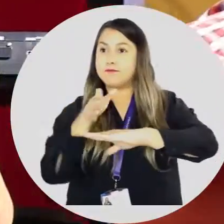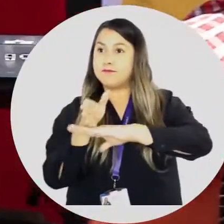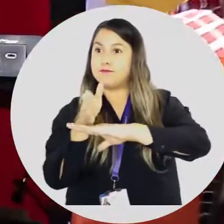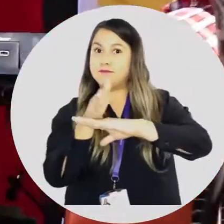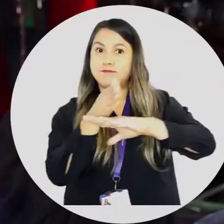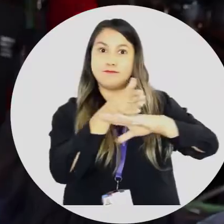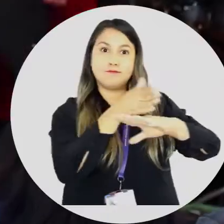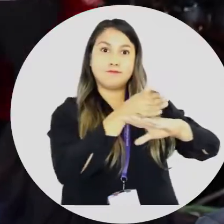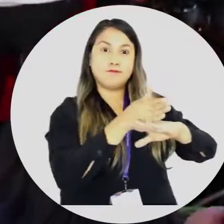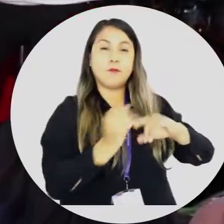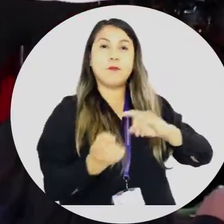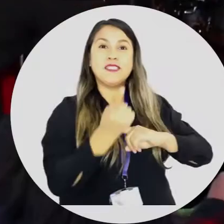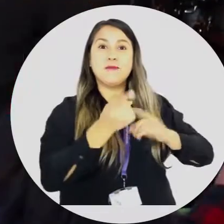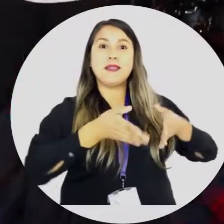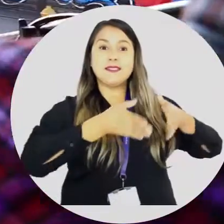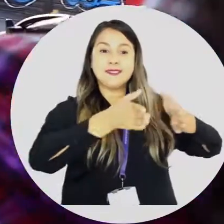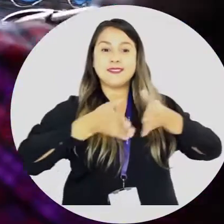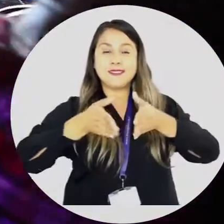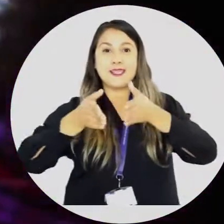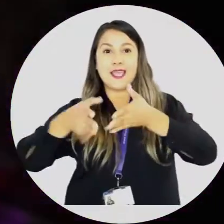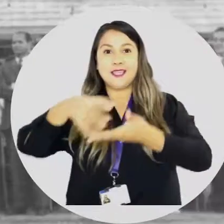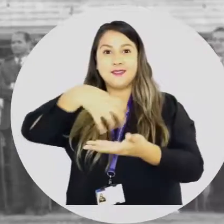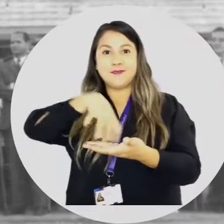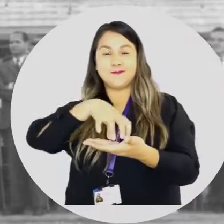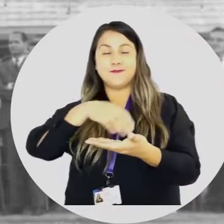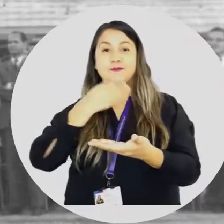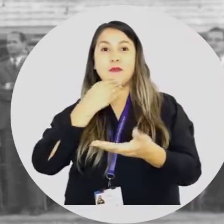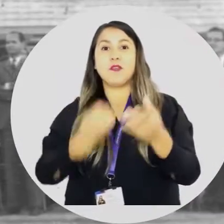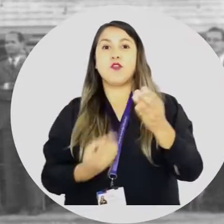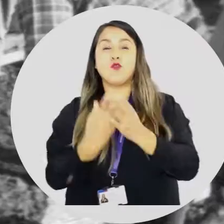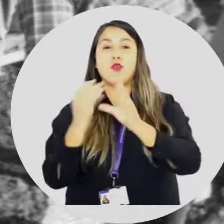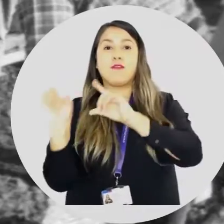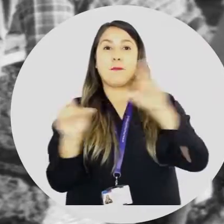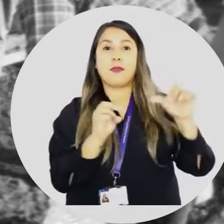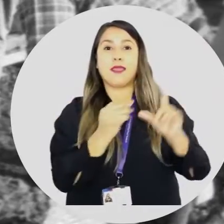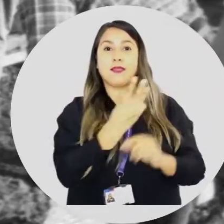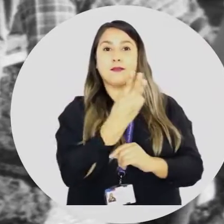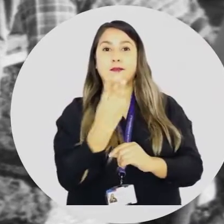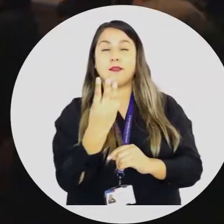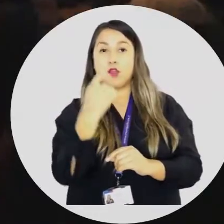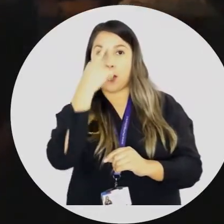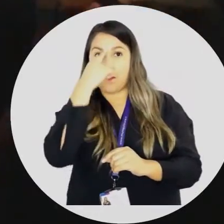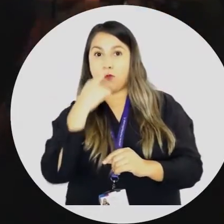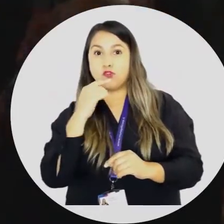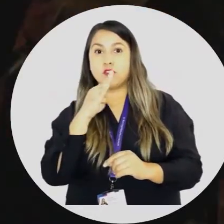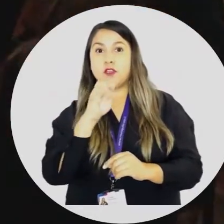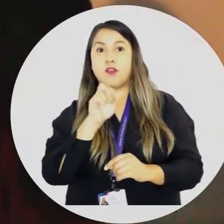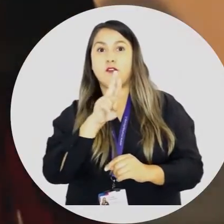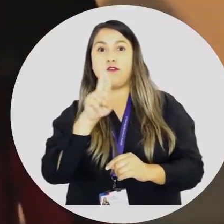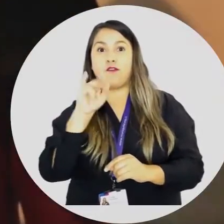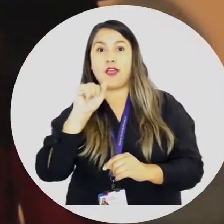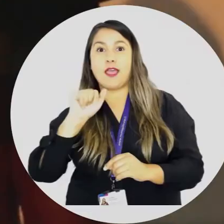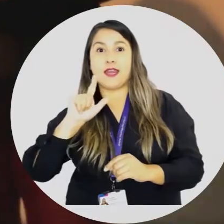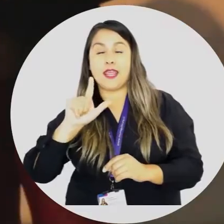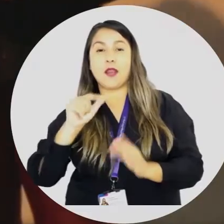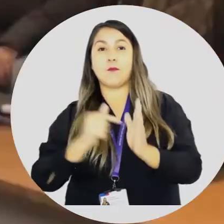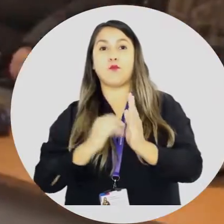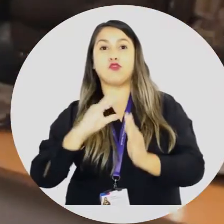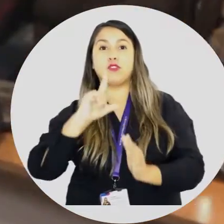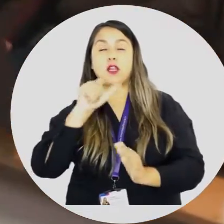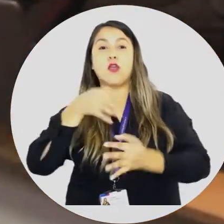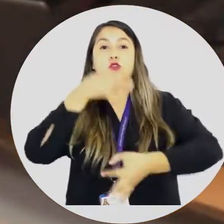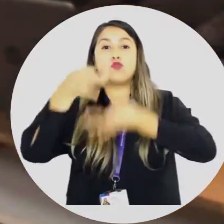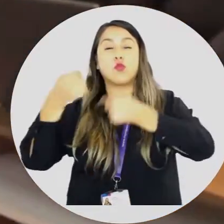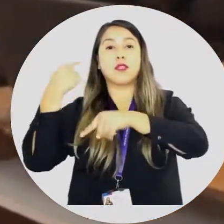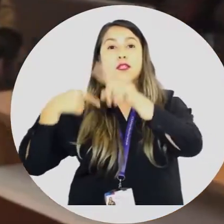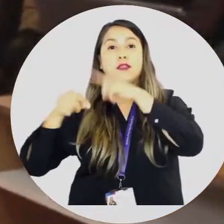principales avenidas de la comuna. Lanzamos la página web www.museobarrial.cl, donde se cuenta